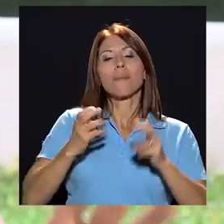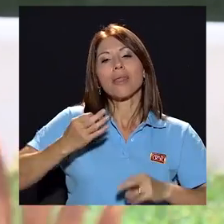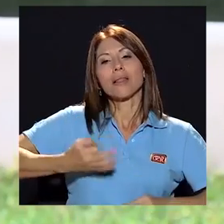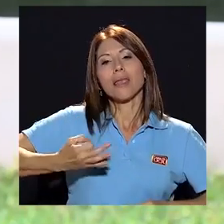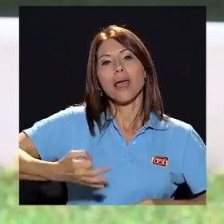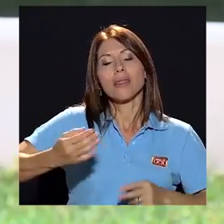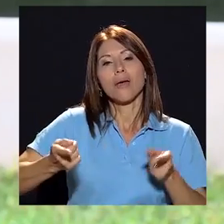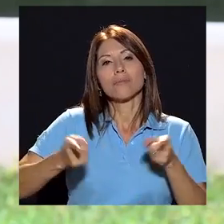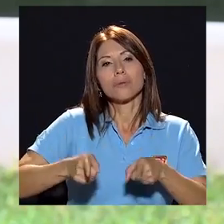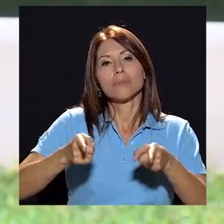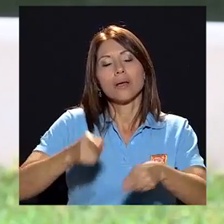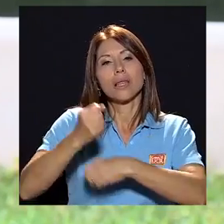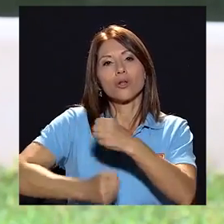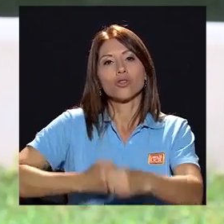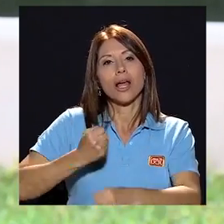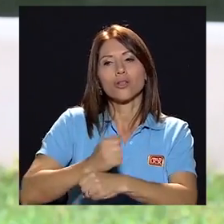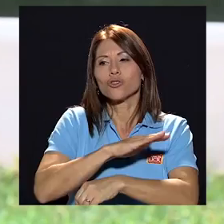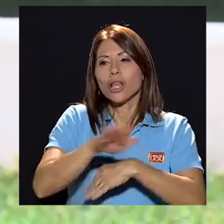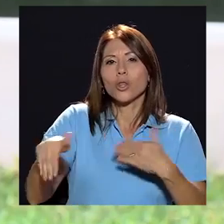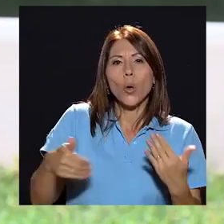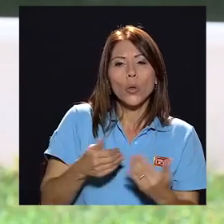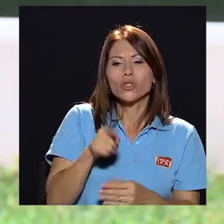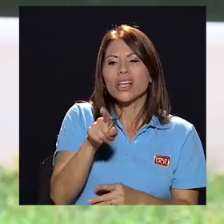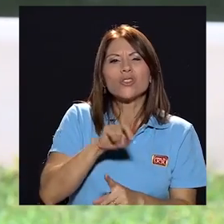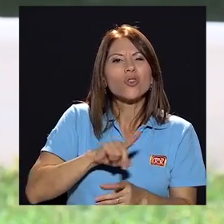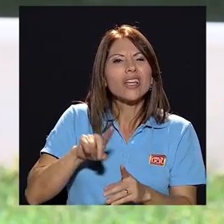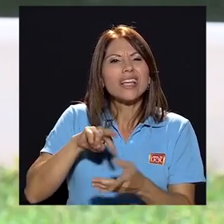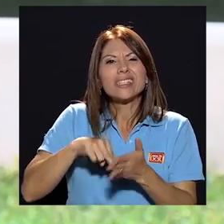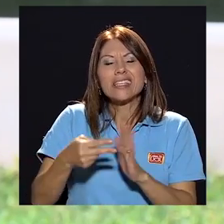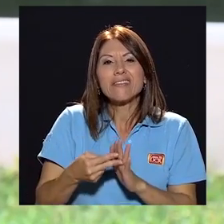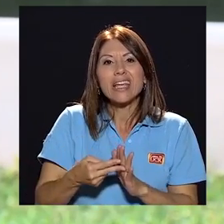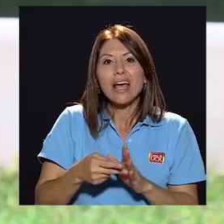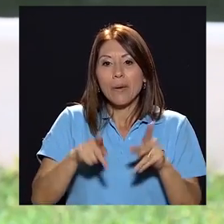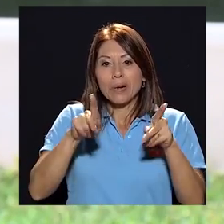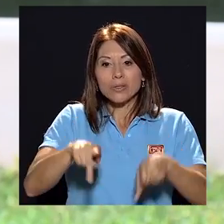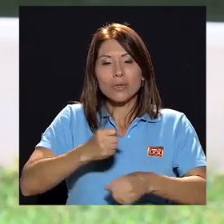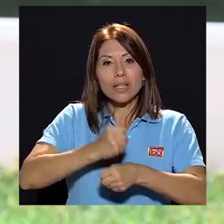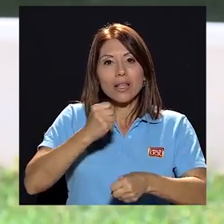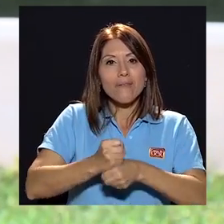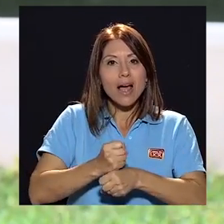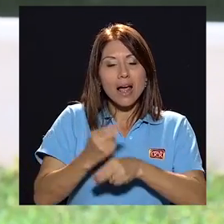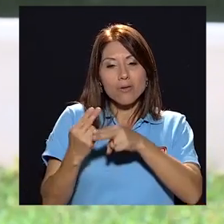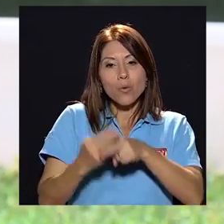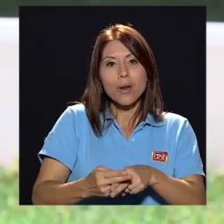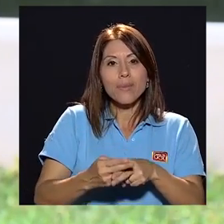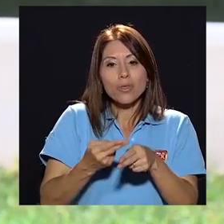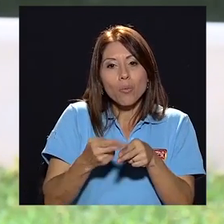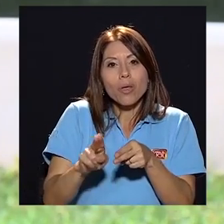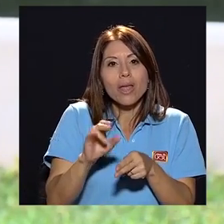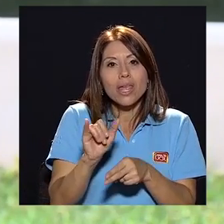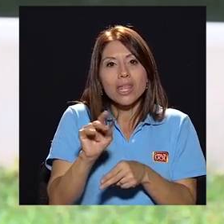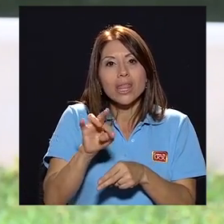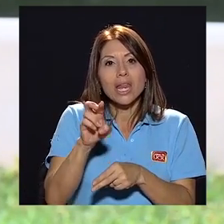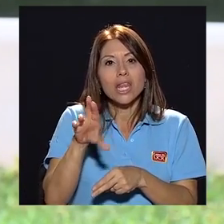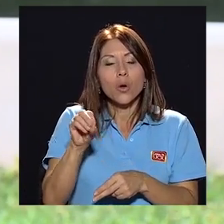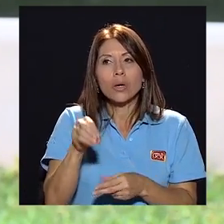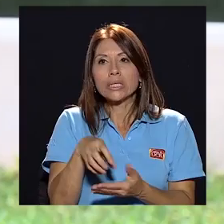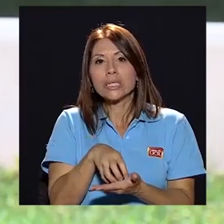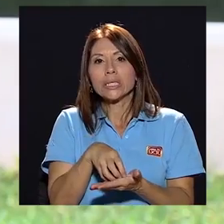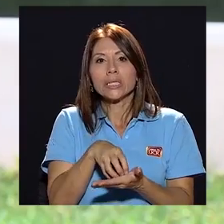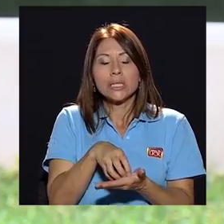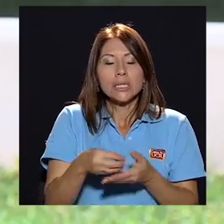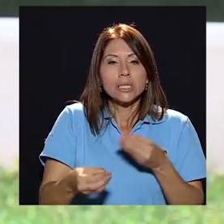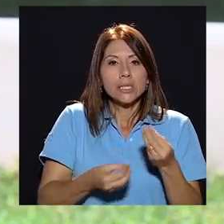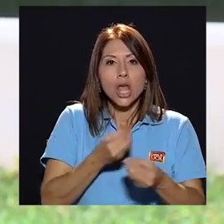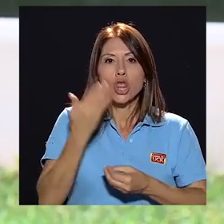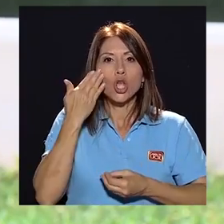de los años, de todos. Es este estado de incertidumbre laboral que tiene el funcionario interino y que no sabe si va